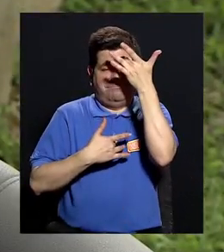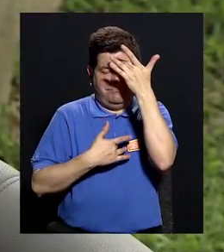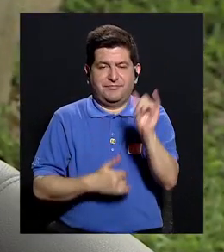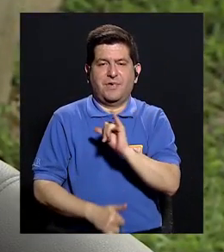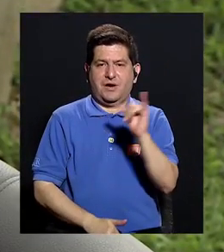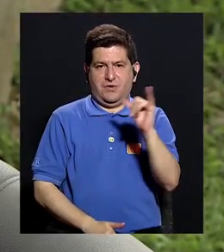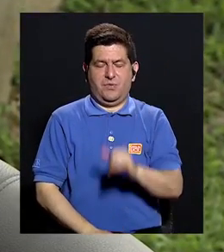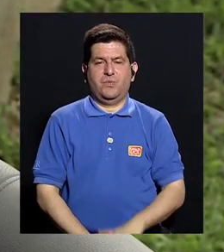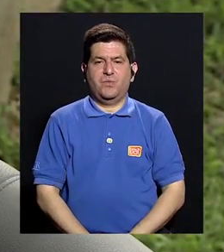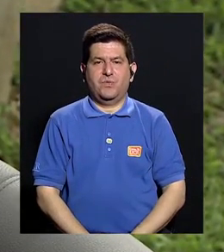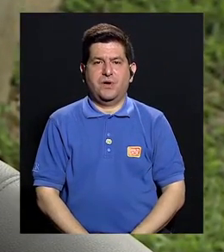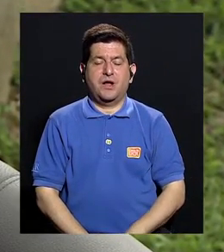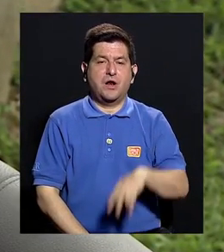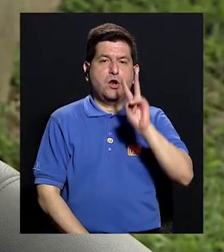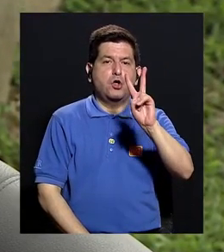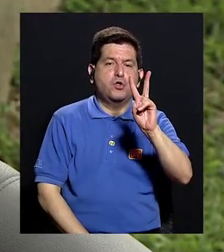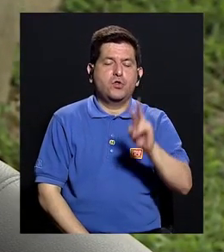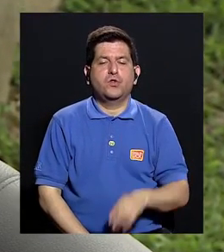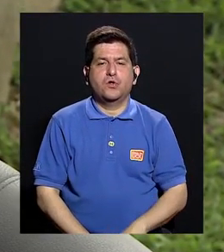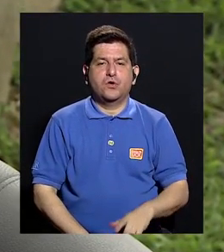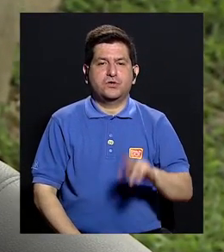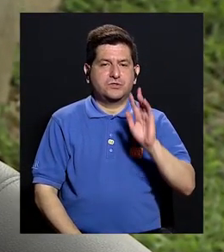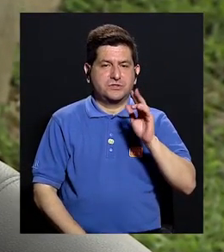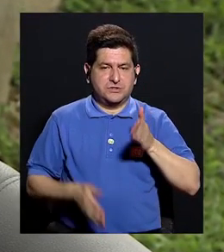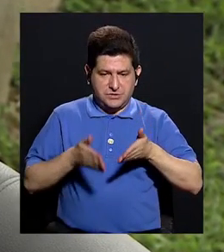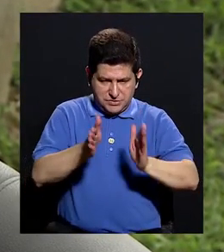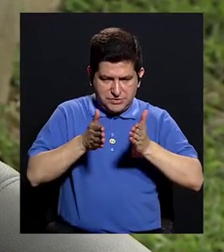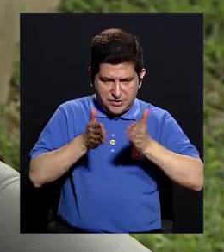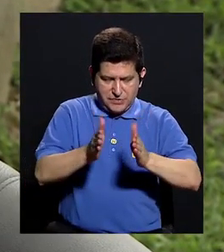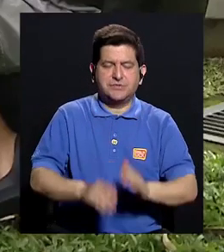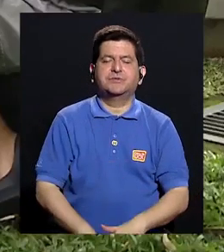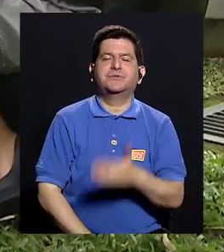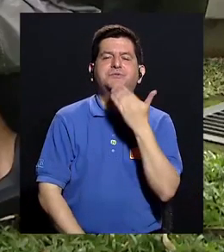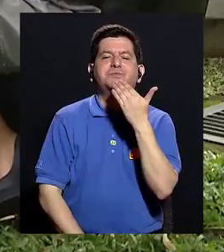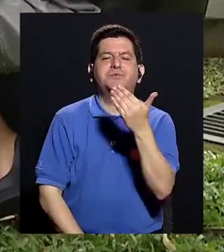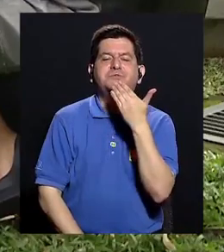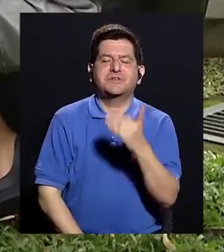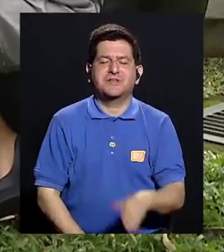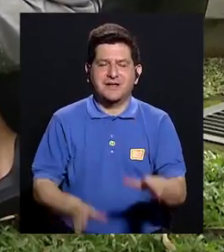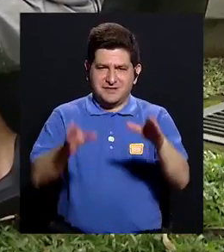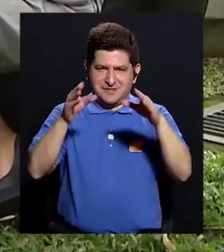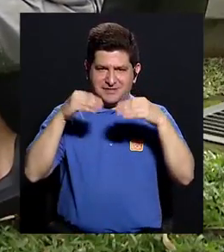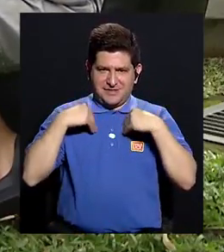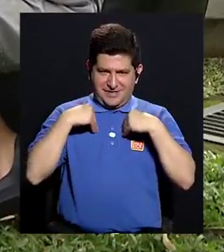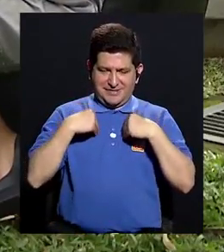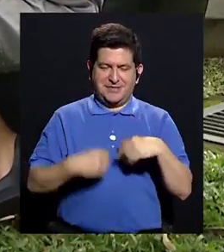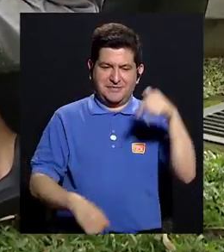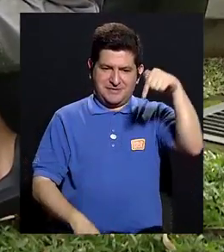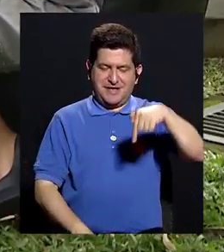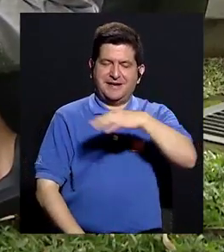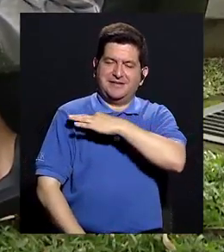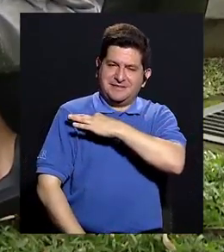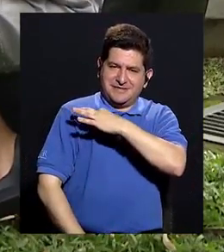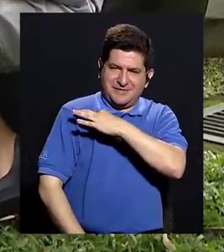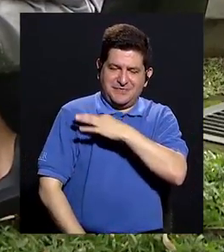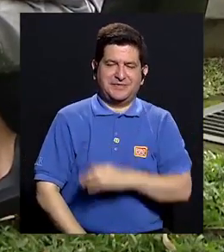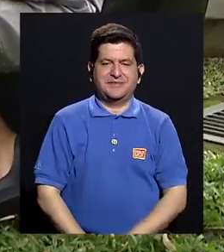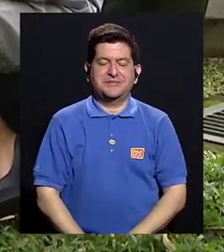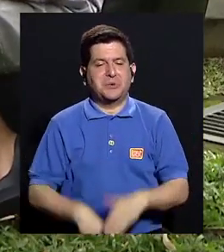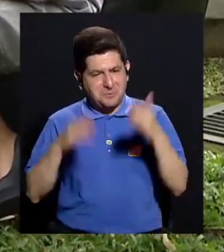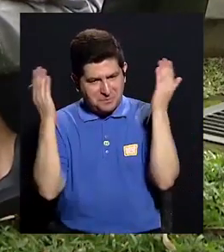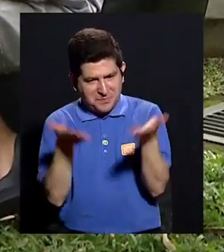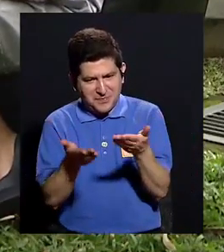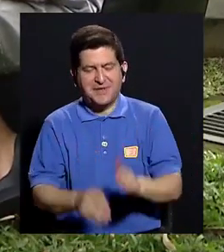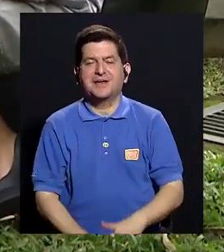enfermedad al igual que dos de sus hijos. Muchísimas gracias por aceptar la invitación a Ana